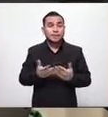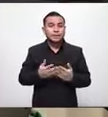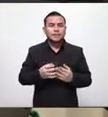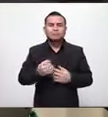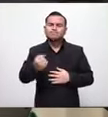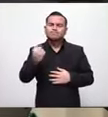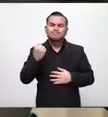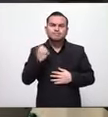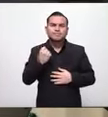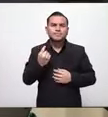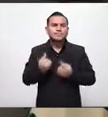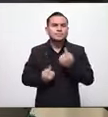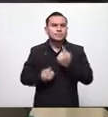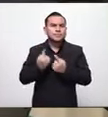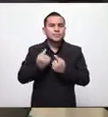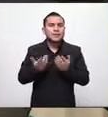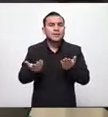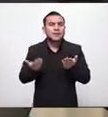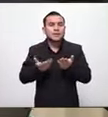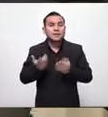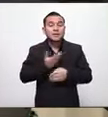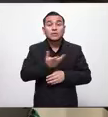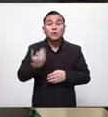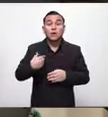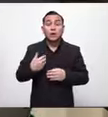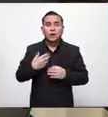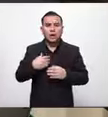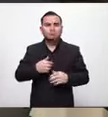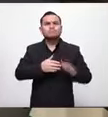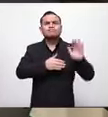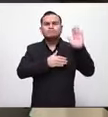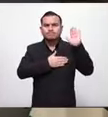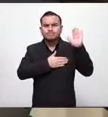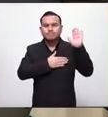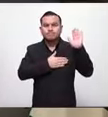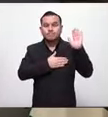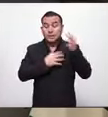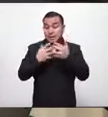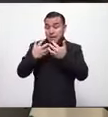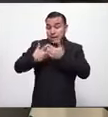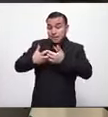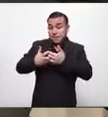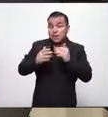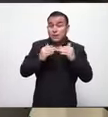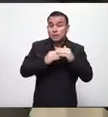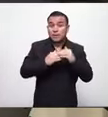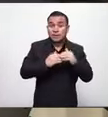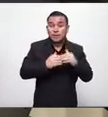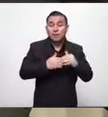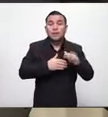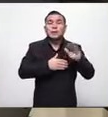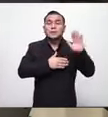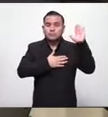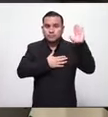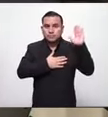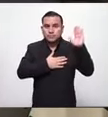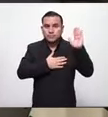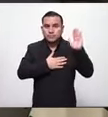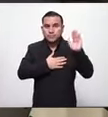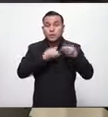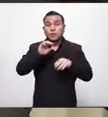componente bien importante en donde percibimos el compromiso tanto del sector empresarial como de organismos internacionales